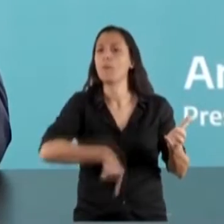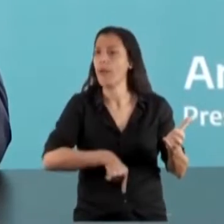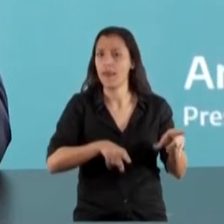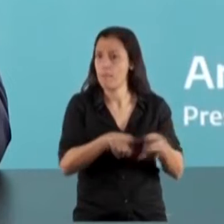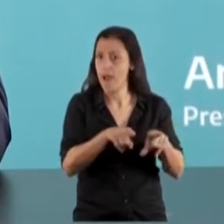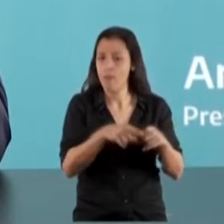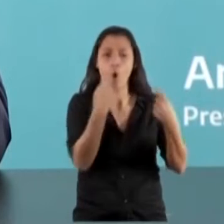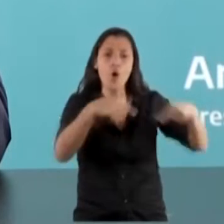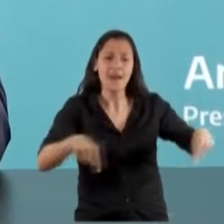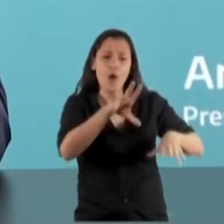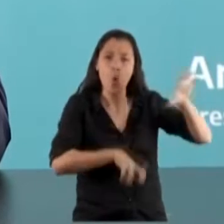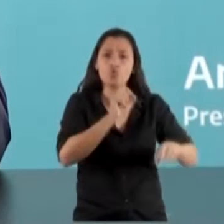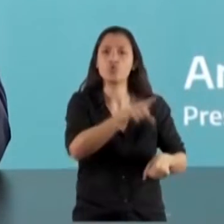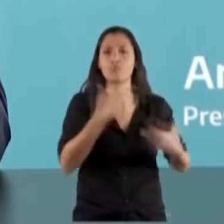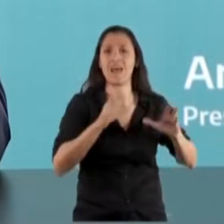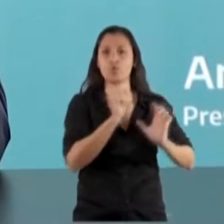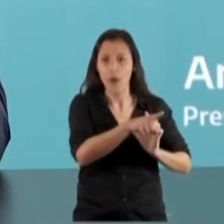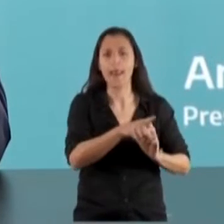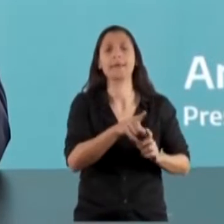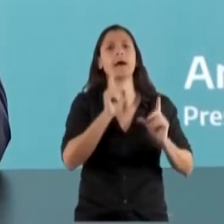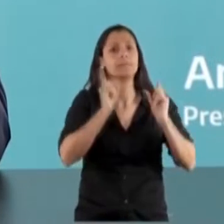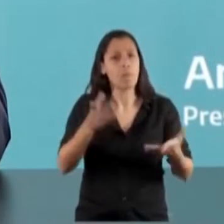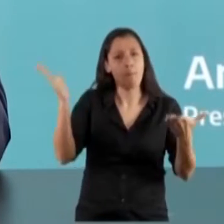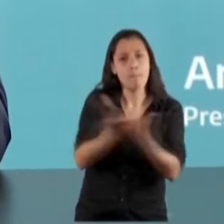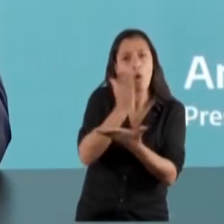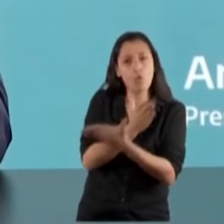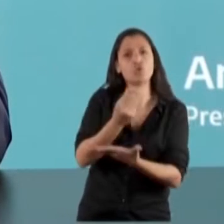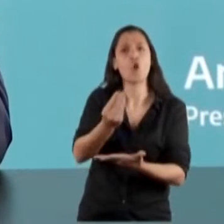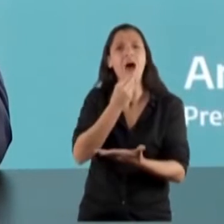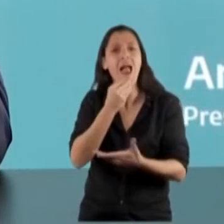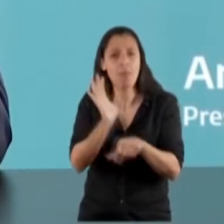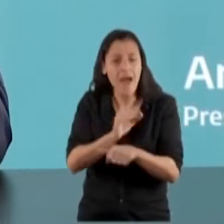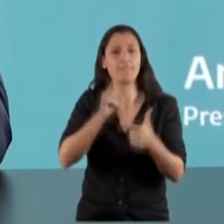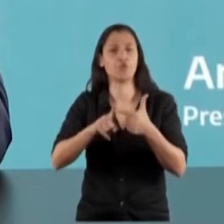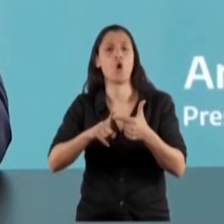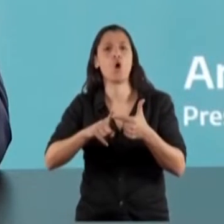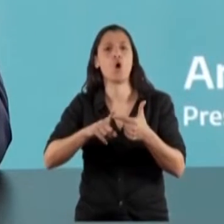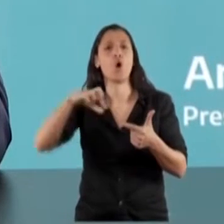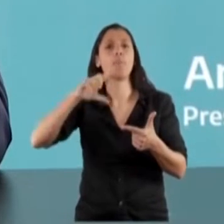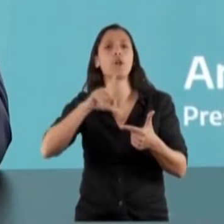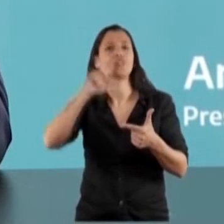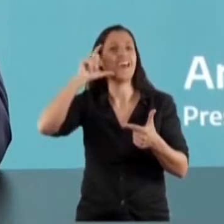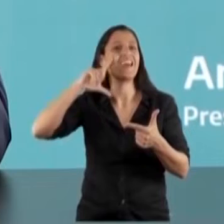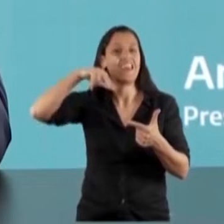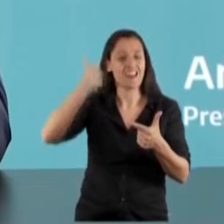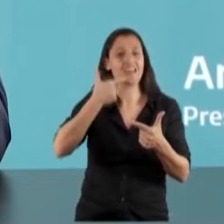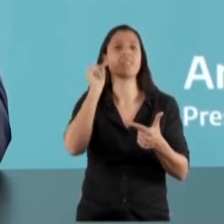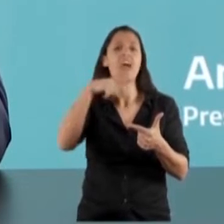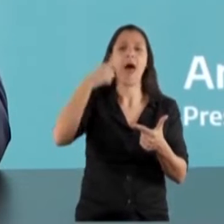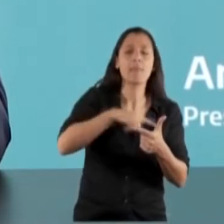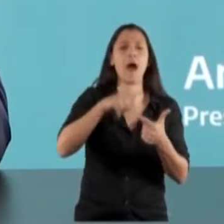conocemos, gran productor de alimento, un gran productor de proteínas animales, vegetales,